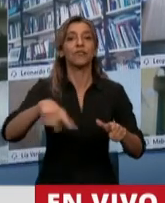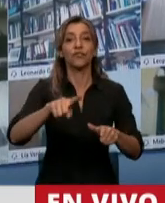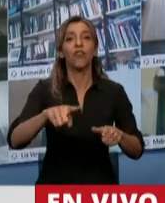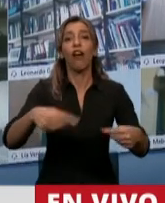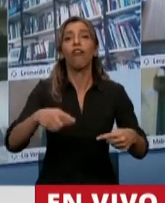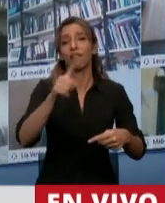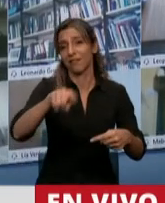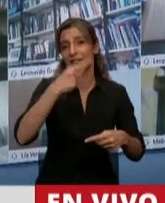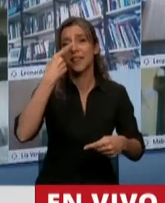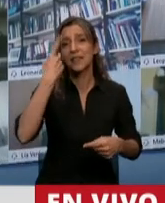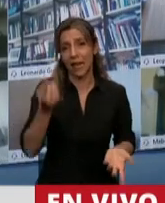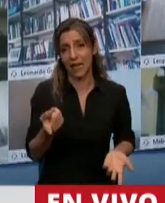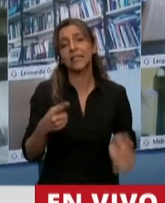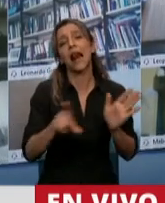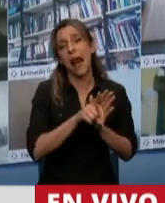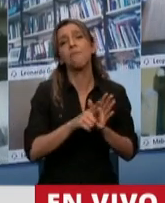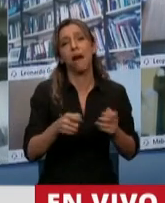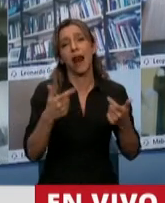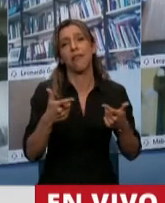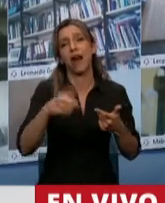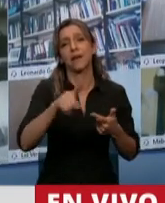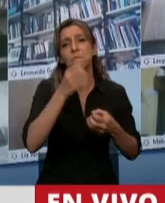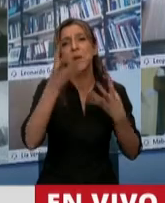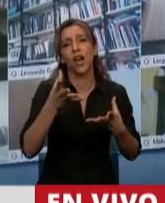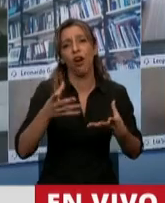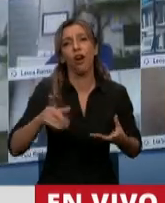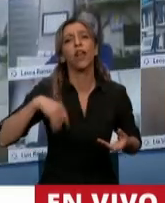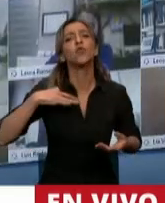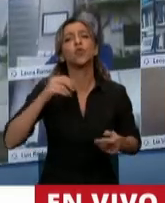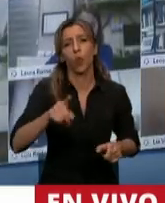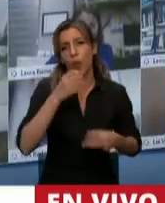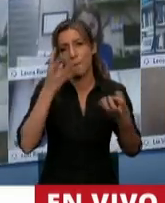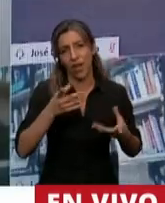le lleguen, que le repercutan y que le cambien la vida. Muchas gracias, señora Presidenta.